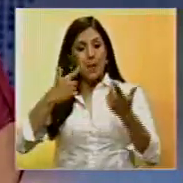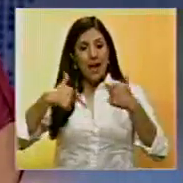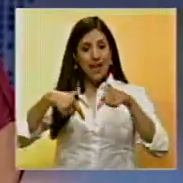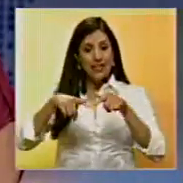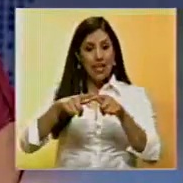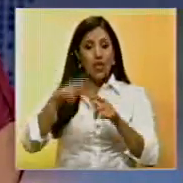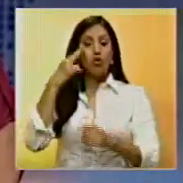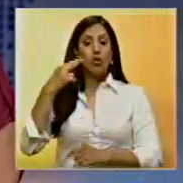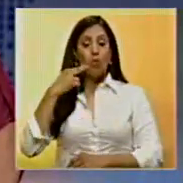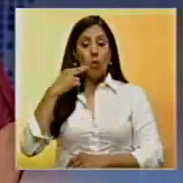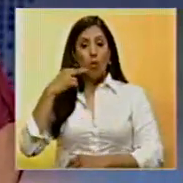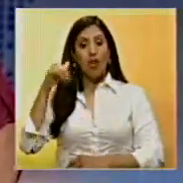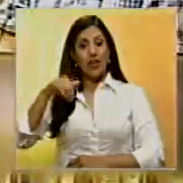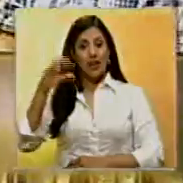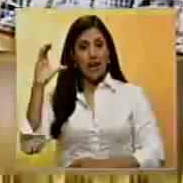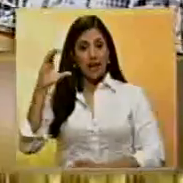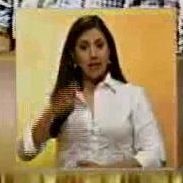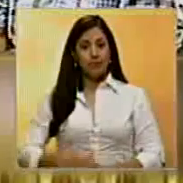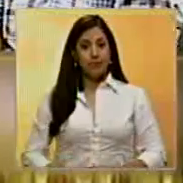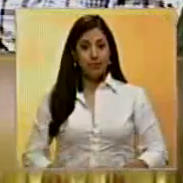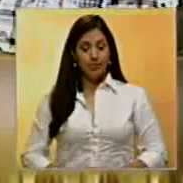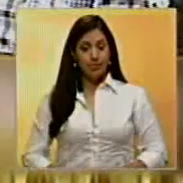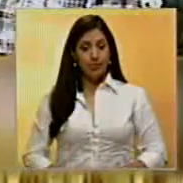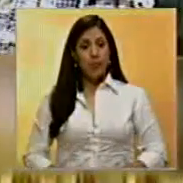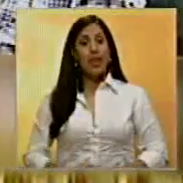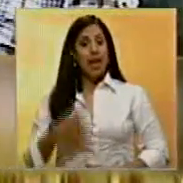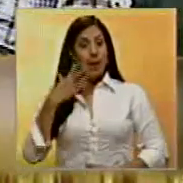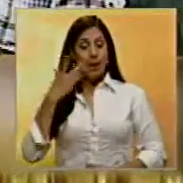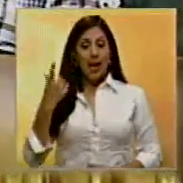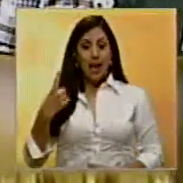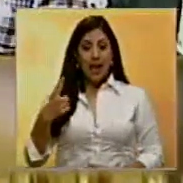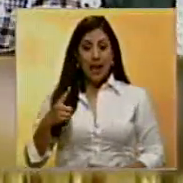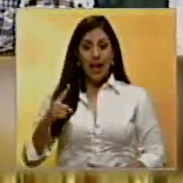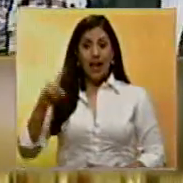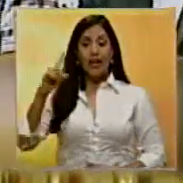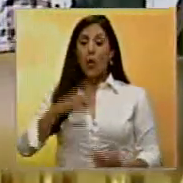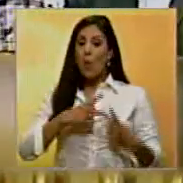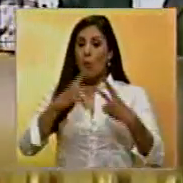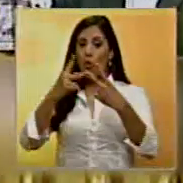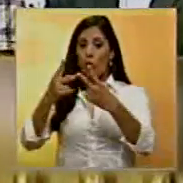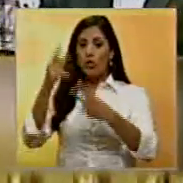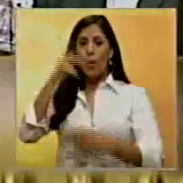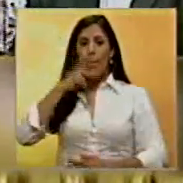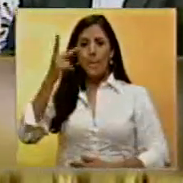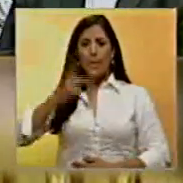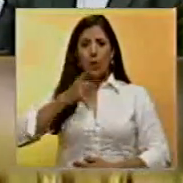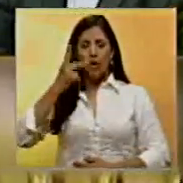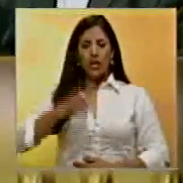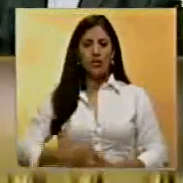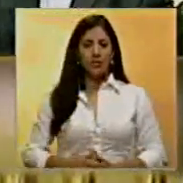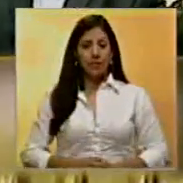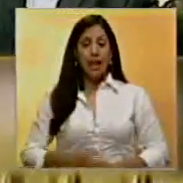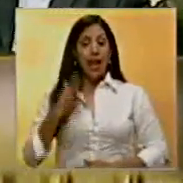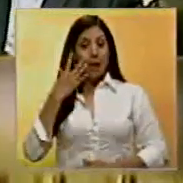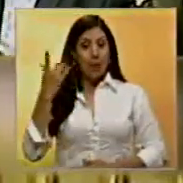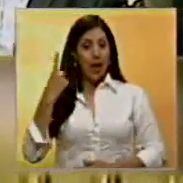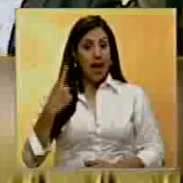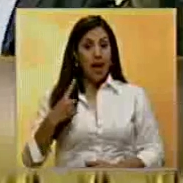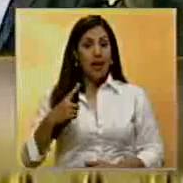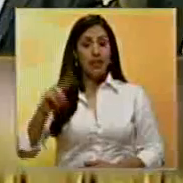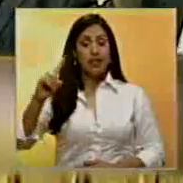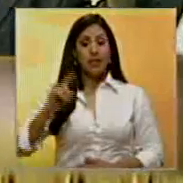PDVSA La Campiña, aquí en Caracas. Si hay voluntad política, si hay